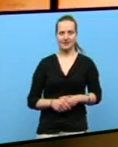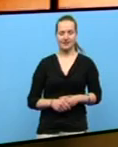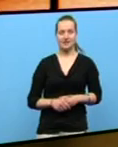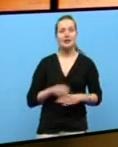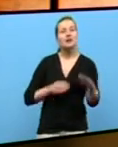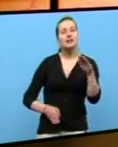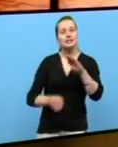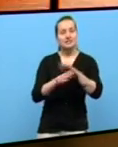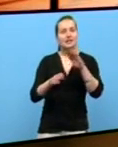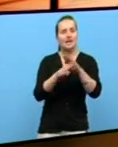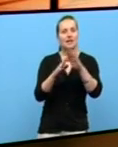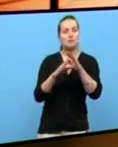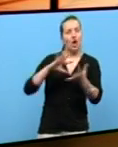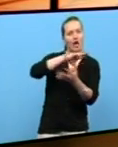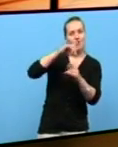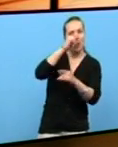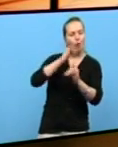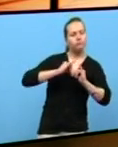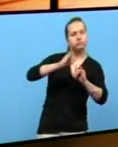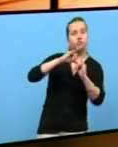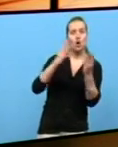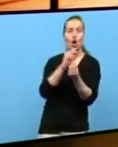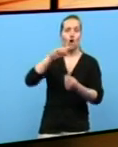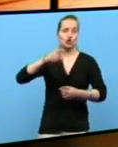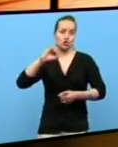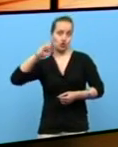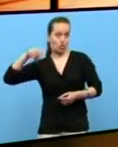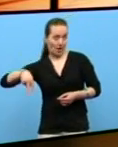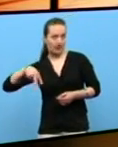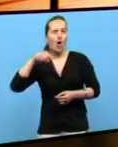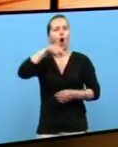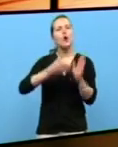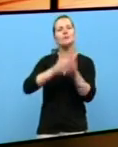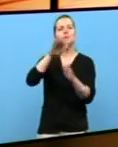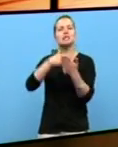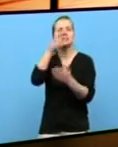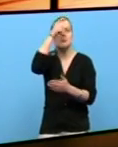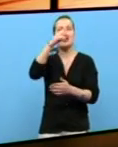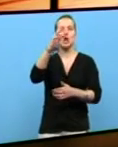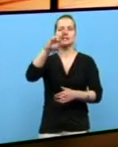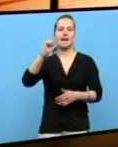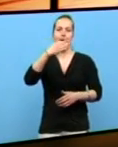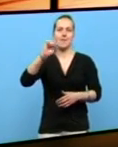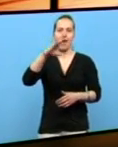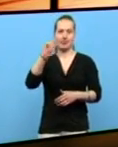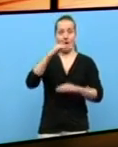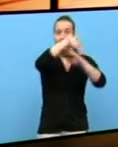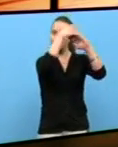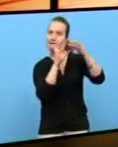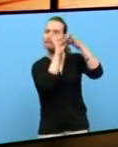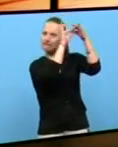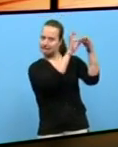Continuamos a percorrer a xeografía luguesa con xoan de Muxa, que hoxe nos achegata ao municipio de Trabada, situado na comarca mariña